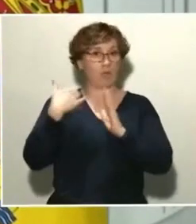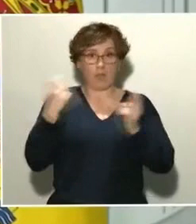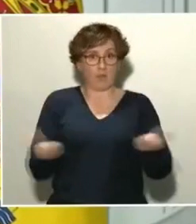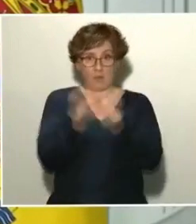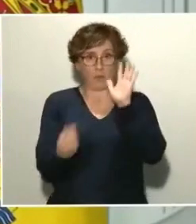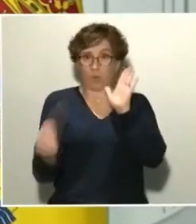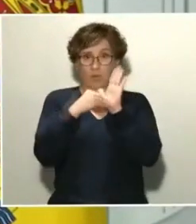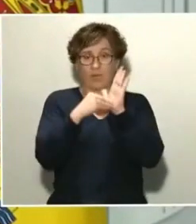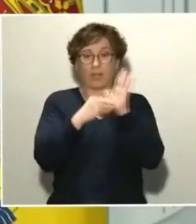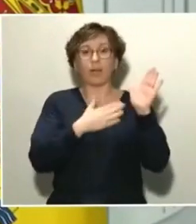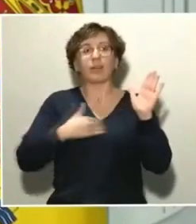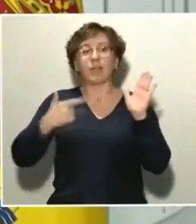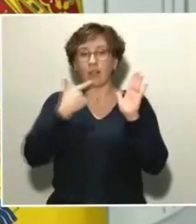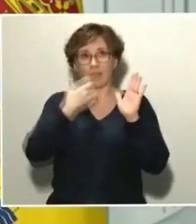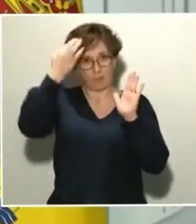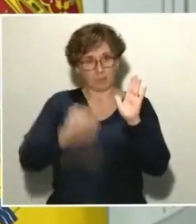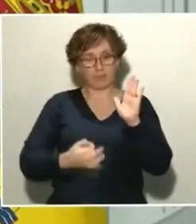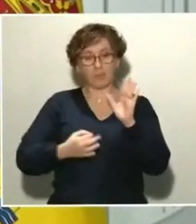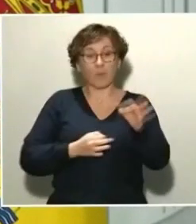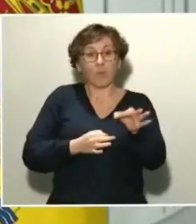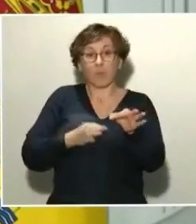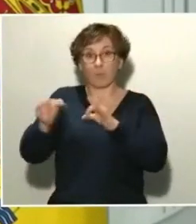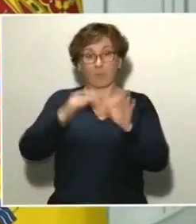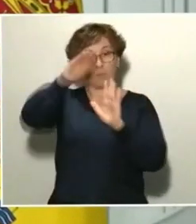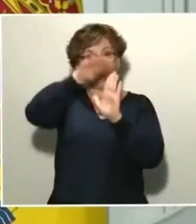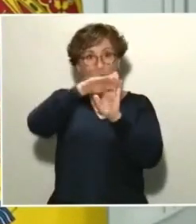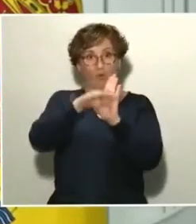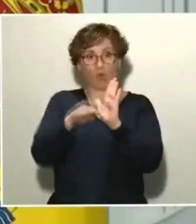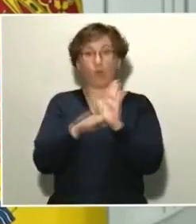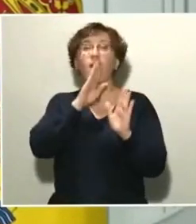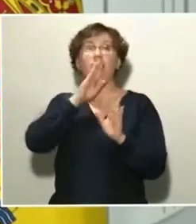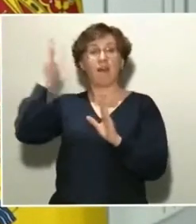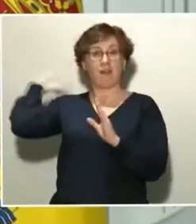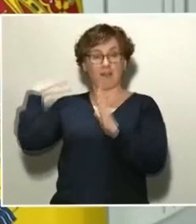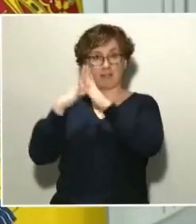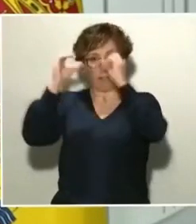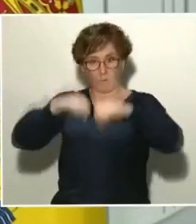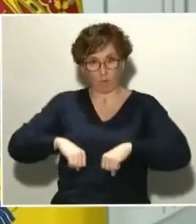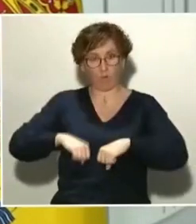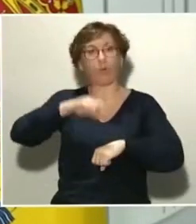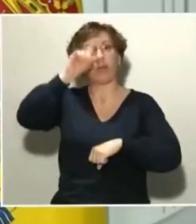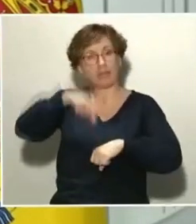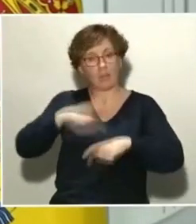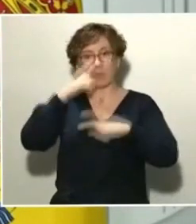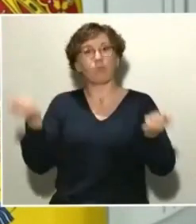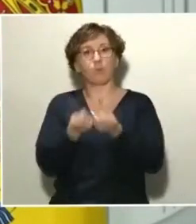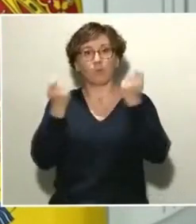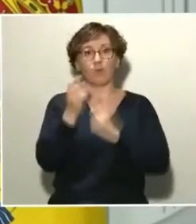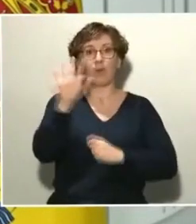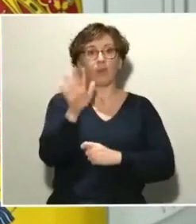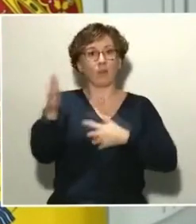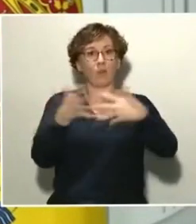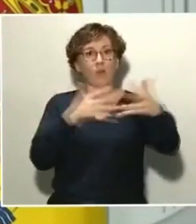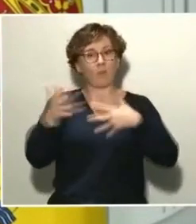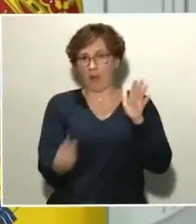ejecutiva el protocolo que ya se acordó y se hizo público también el día 5 de marzo. Estamos trabajando en este